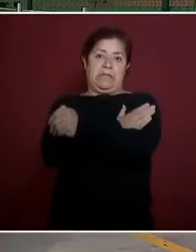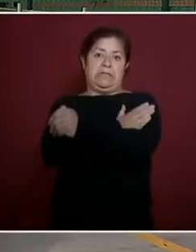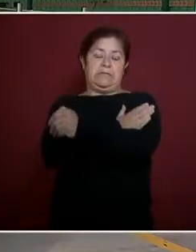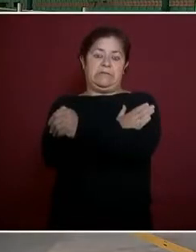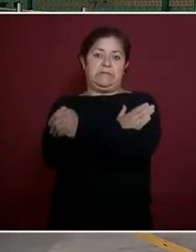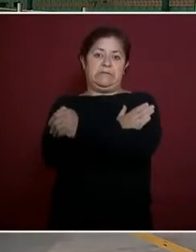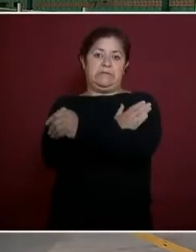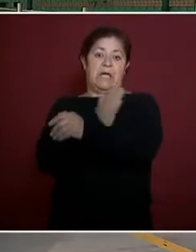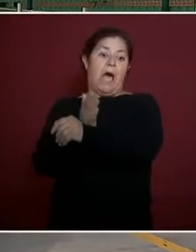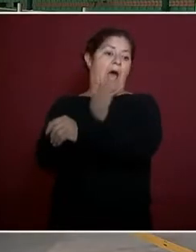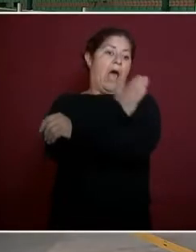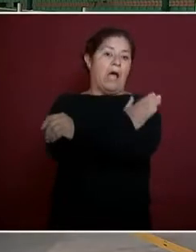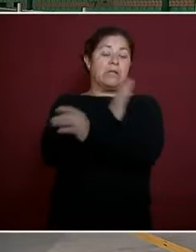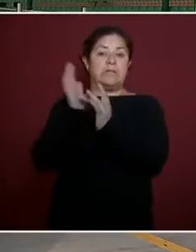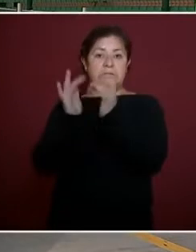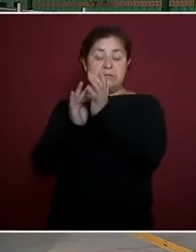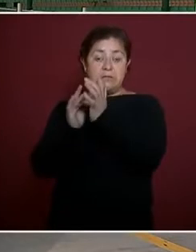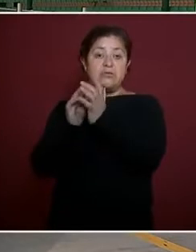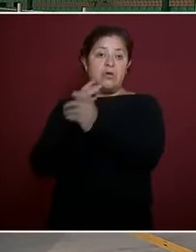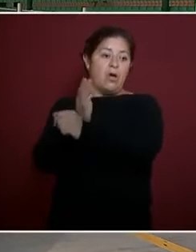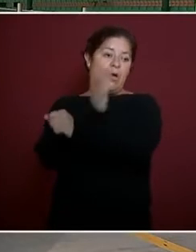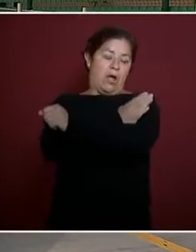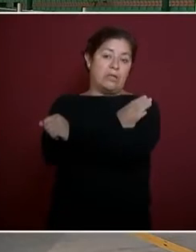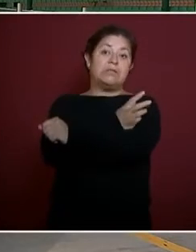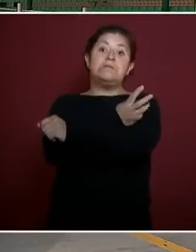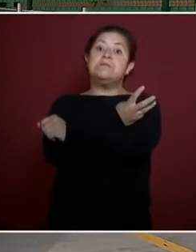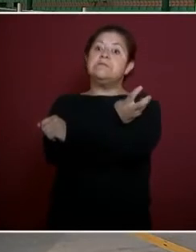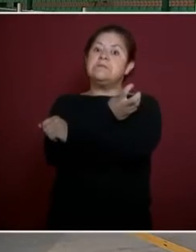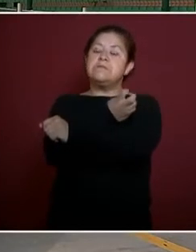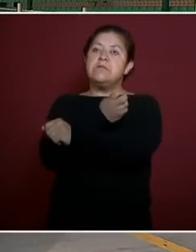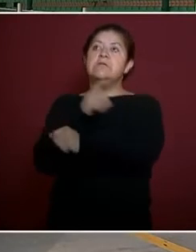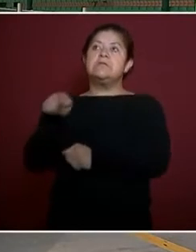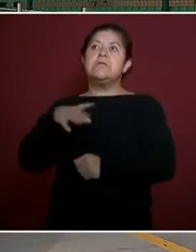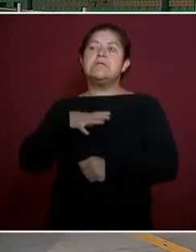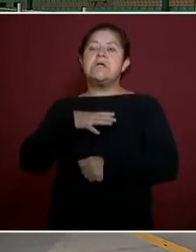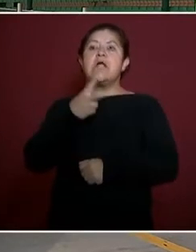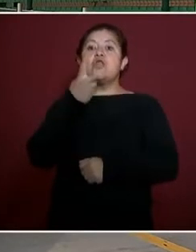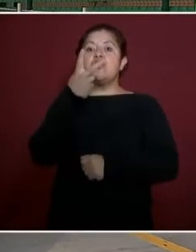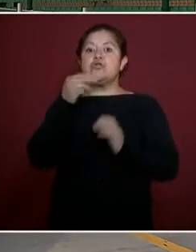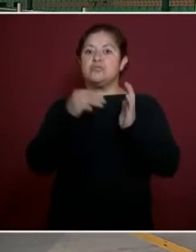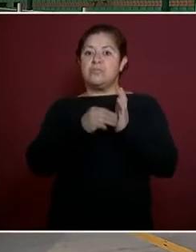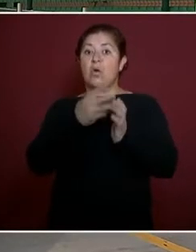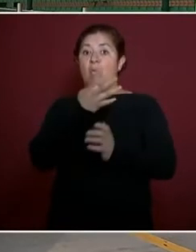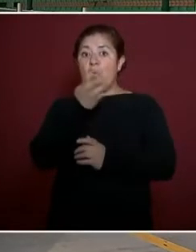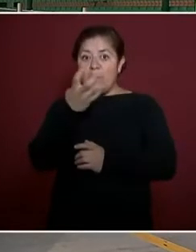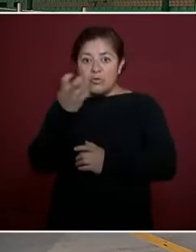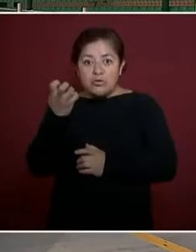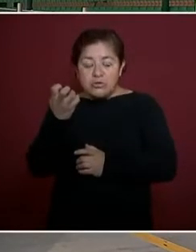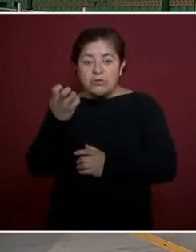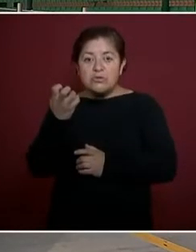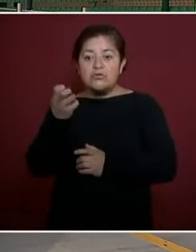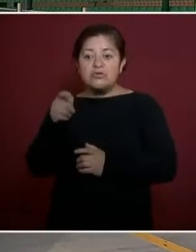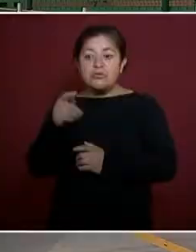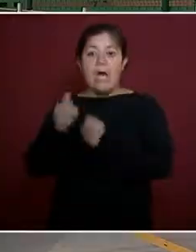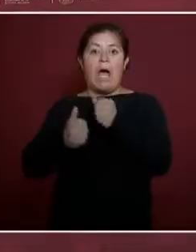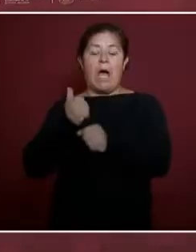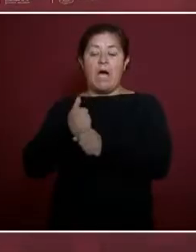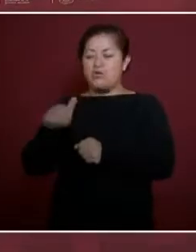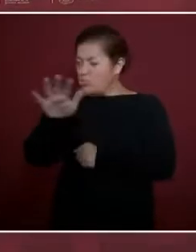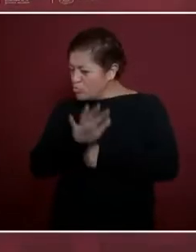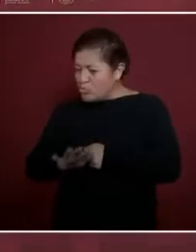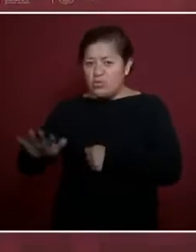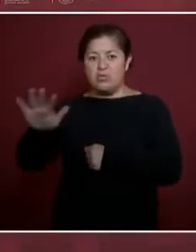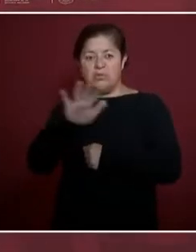o sea, tiene dos mil 400 años esa zona